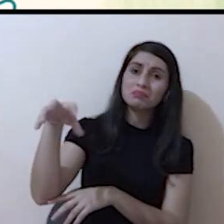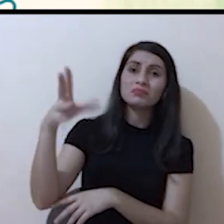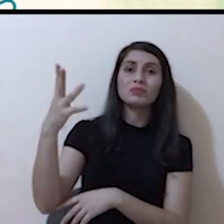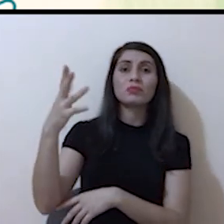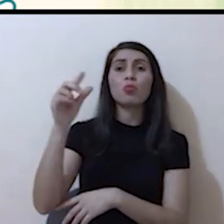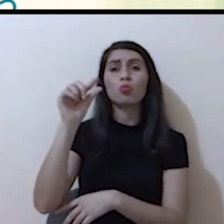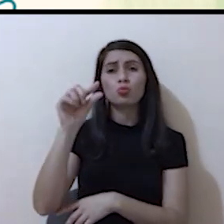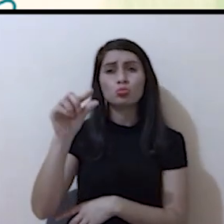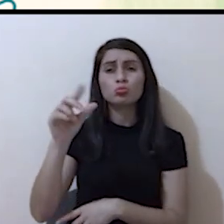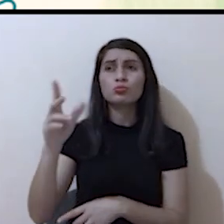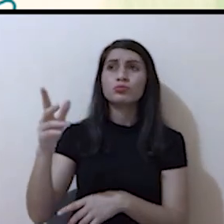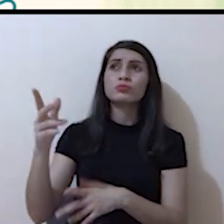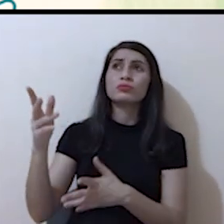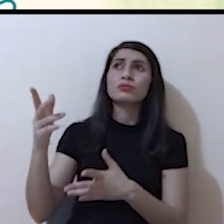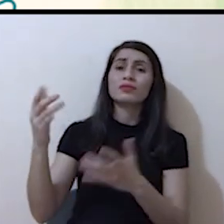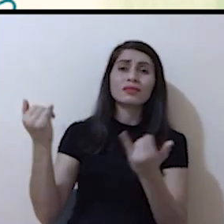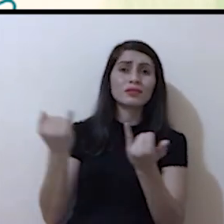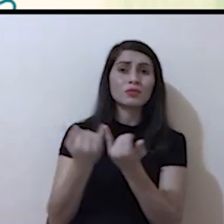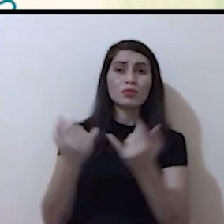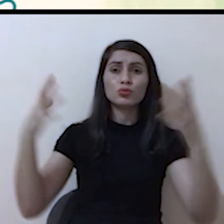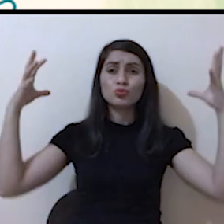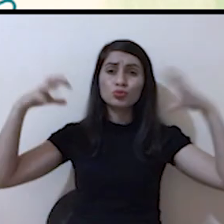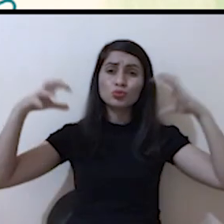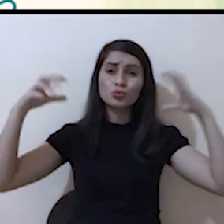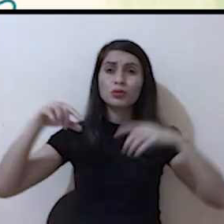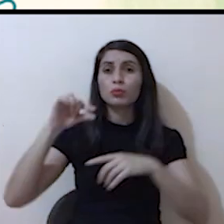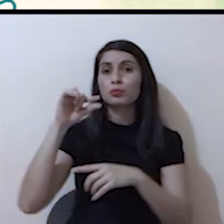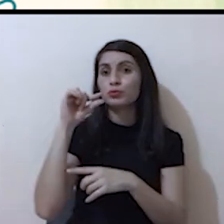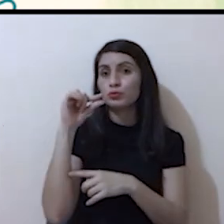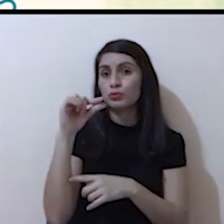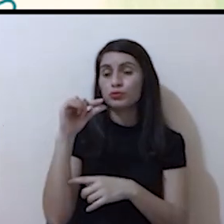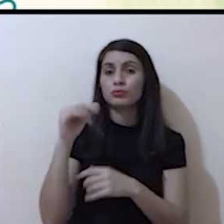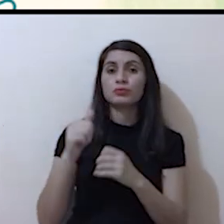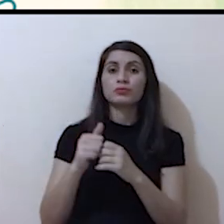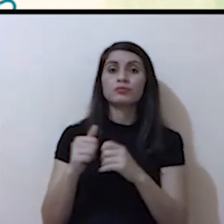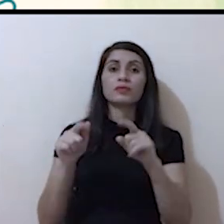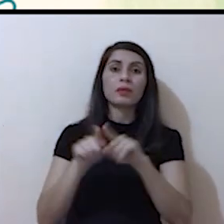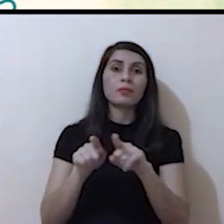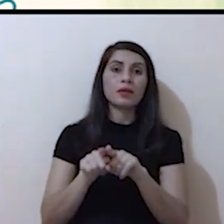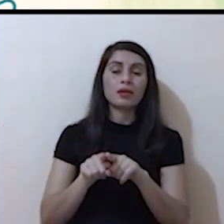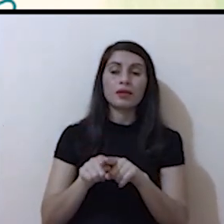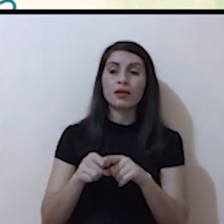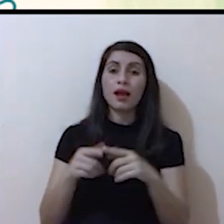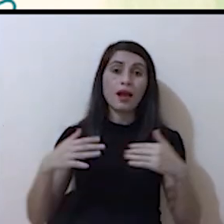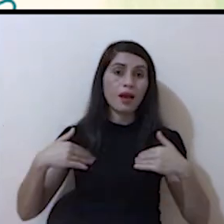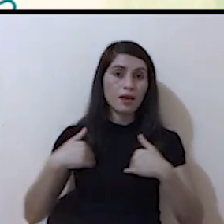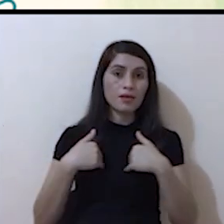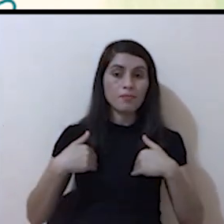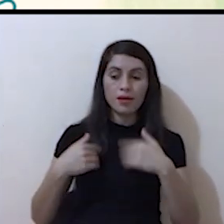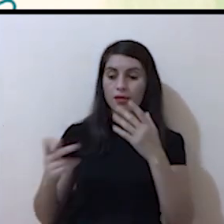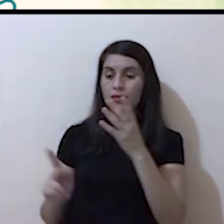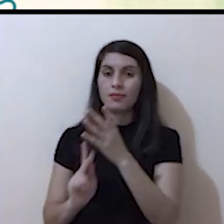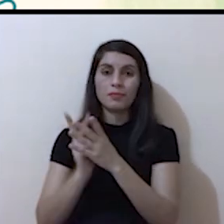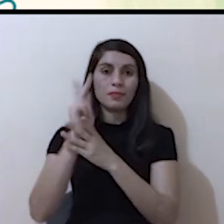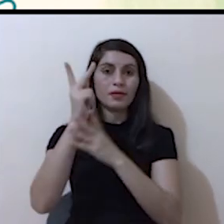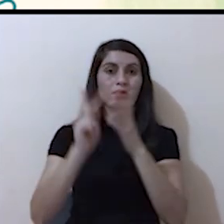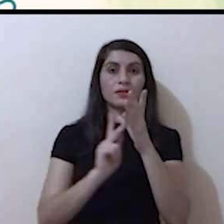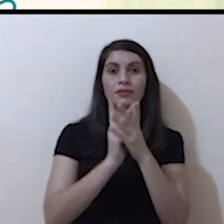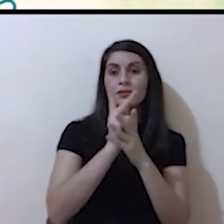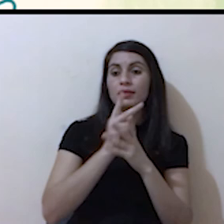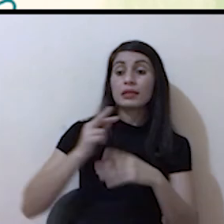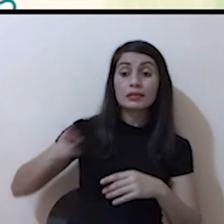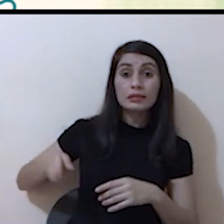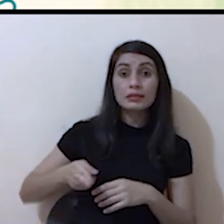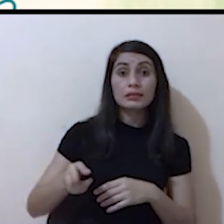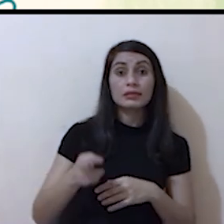qué la destrucción de la biodiversidad? Poco a poco las especies de animales y plantas a orillas de los ríos